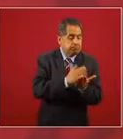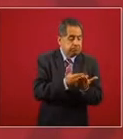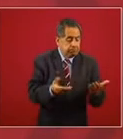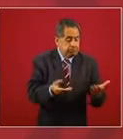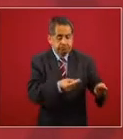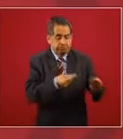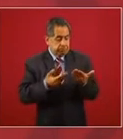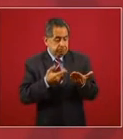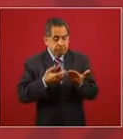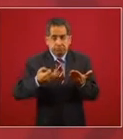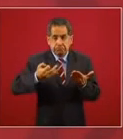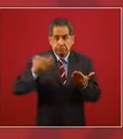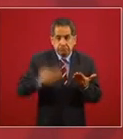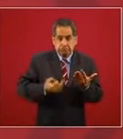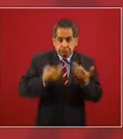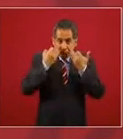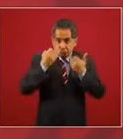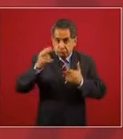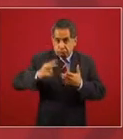fehacientes